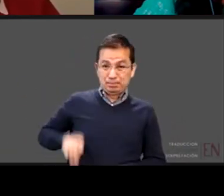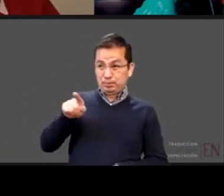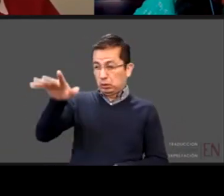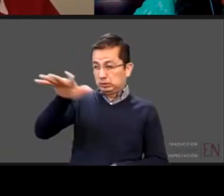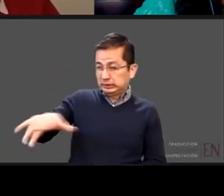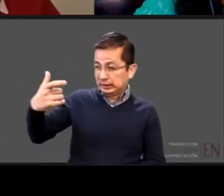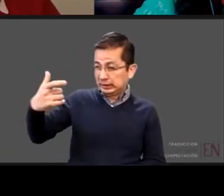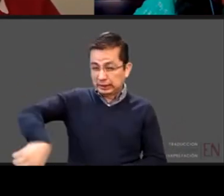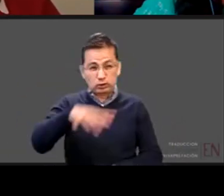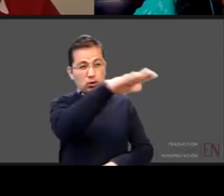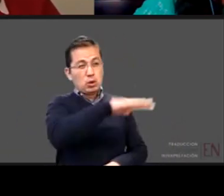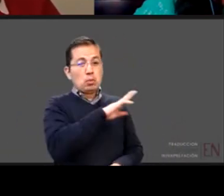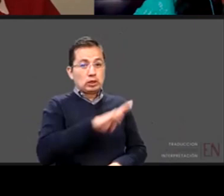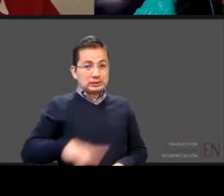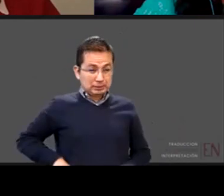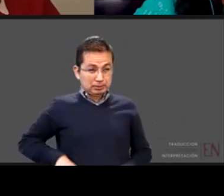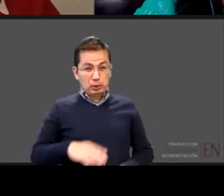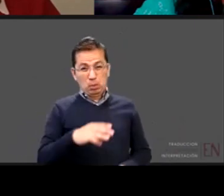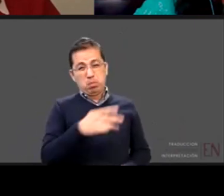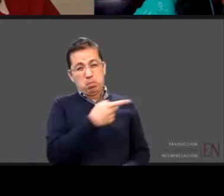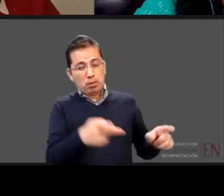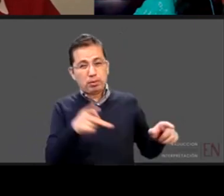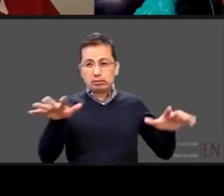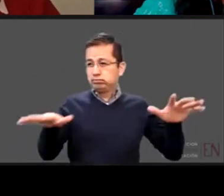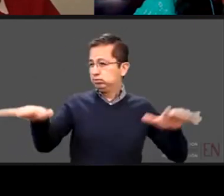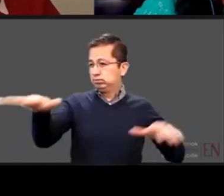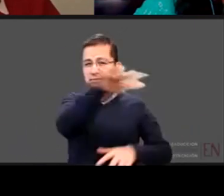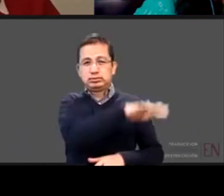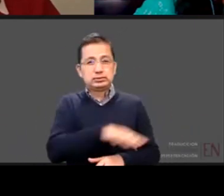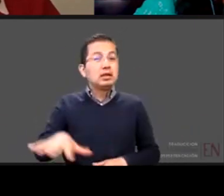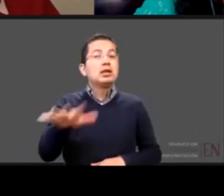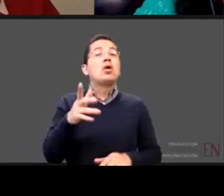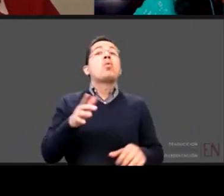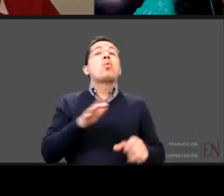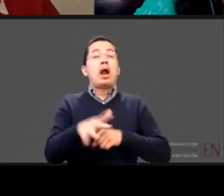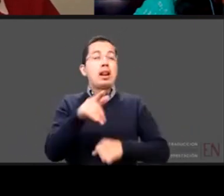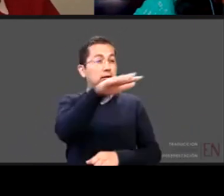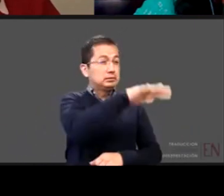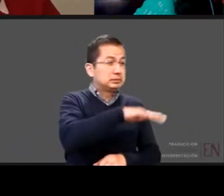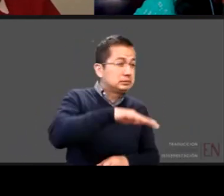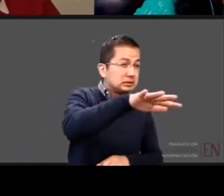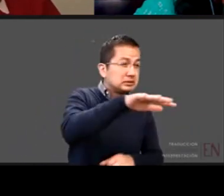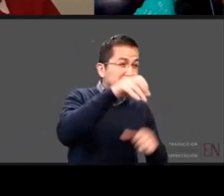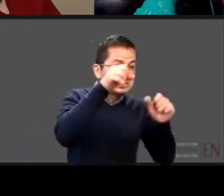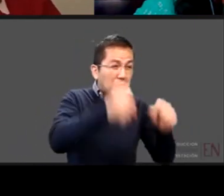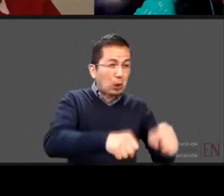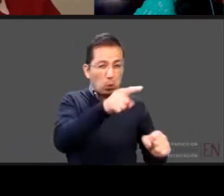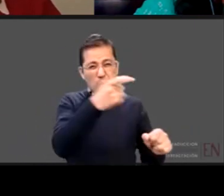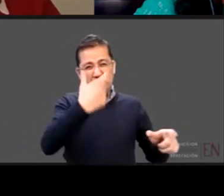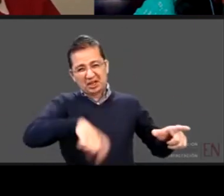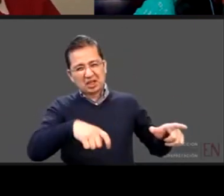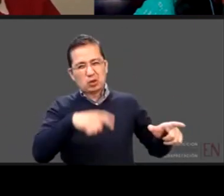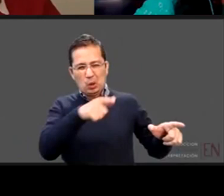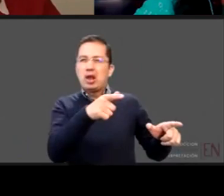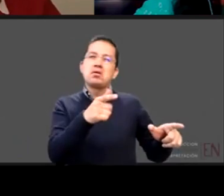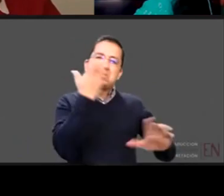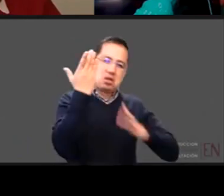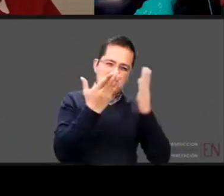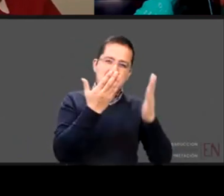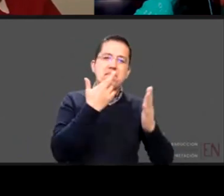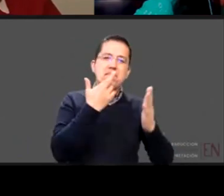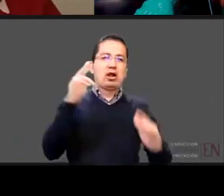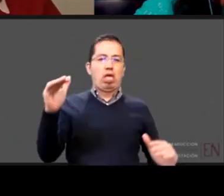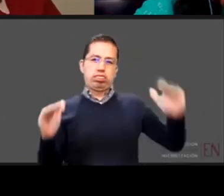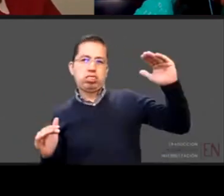nivel académico de los niños en los municipios más ricos del país sí será 60 veces mejor que el de los más pobres pero es más bajo de